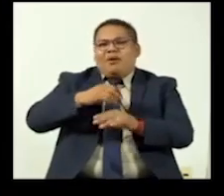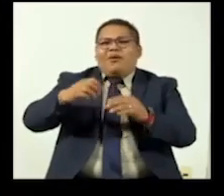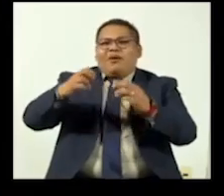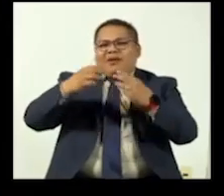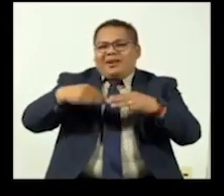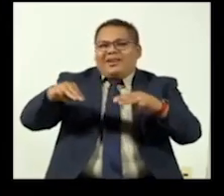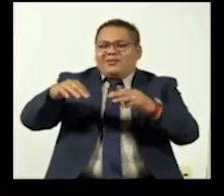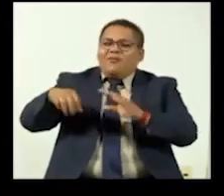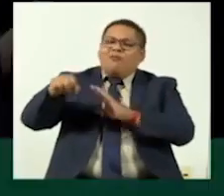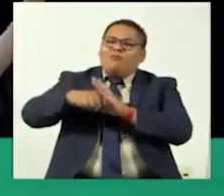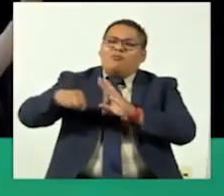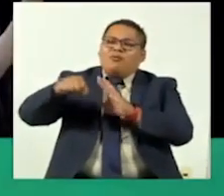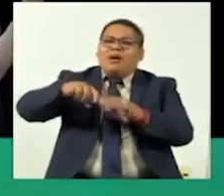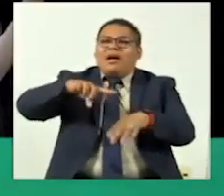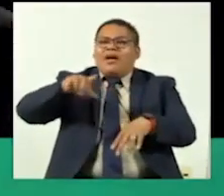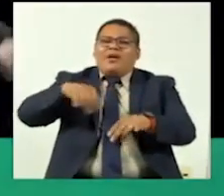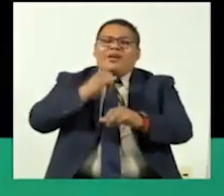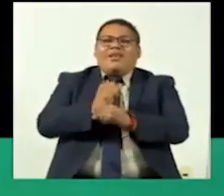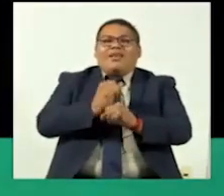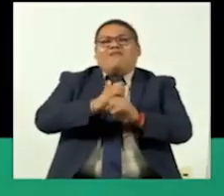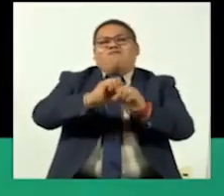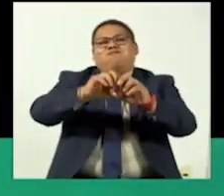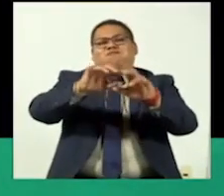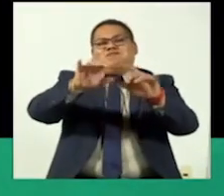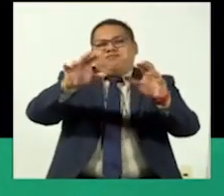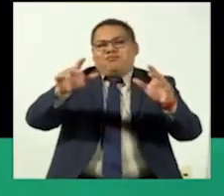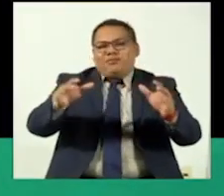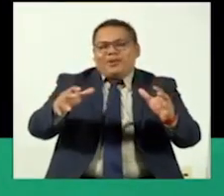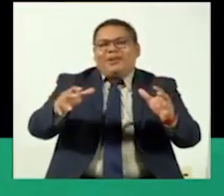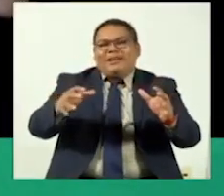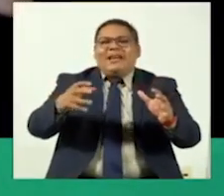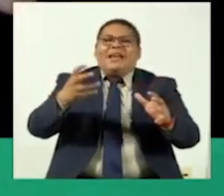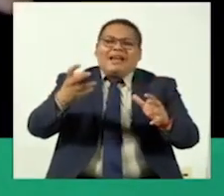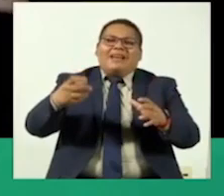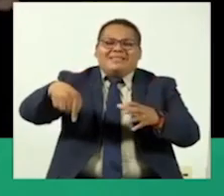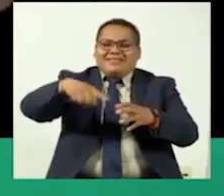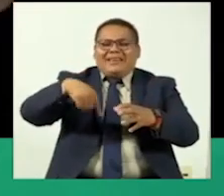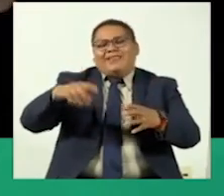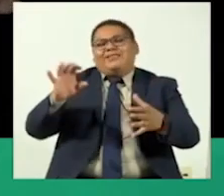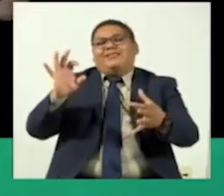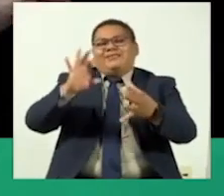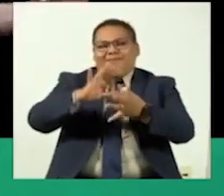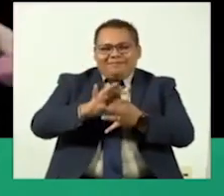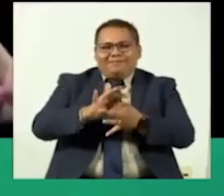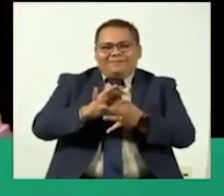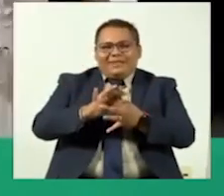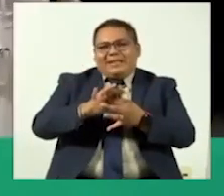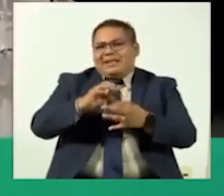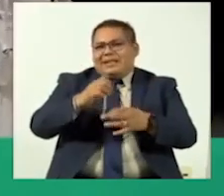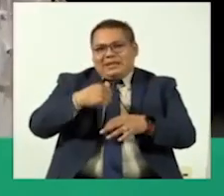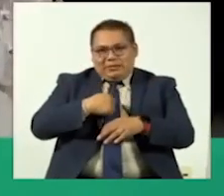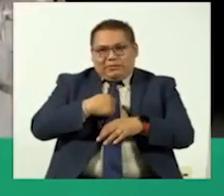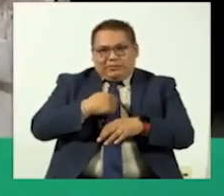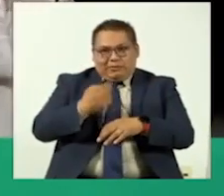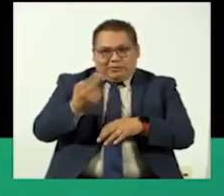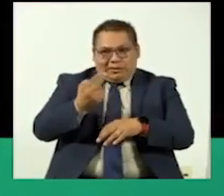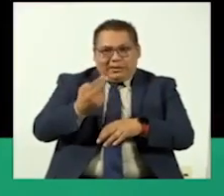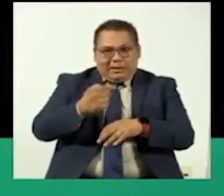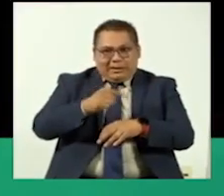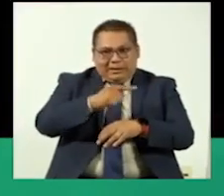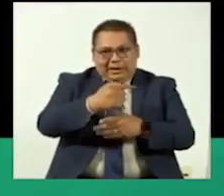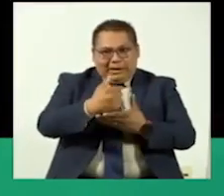subirlo a plataformas y ya estoy formando parte de esta industria. Entonces, ya no dependo o no depende